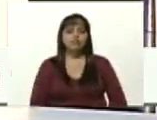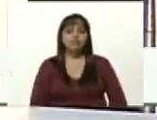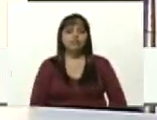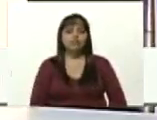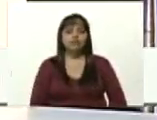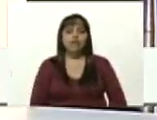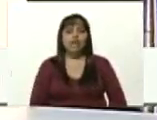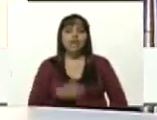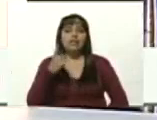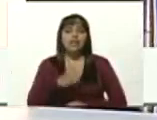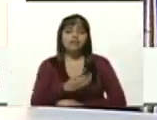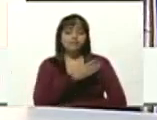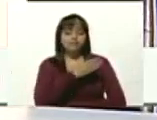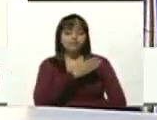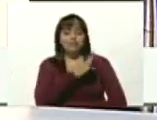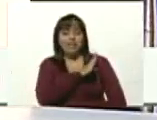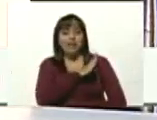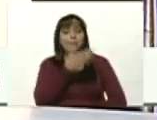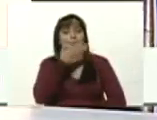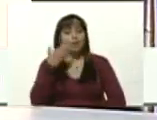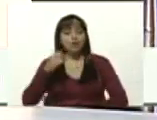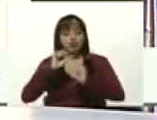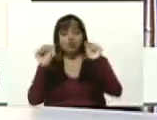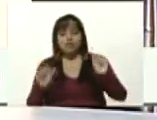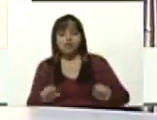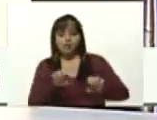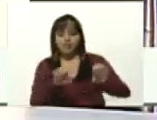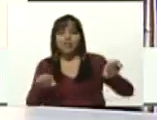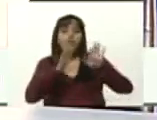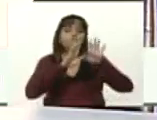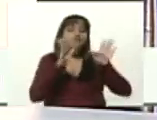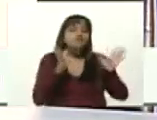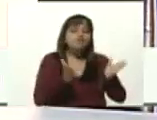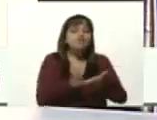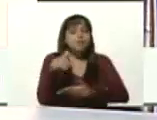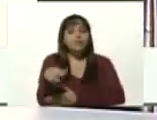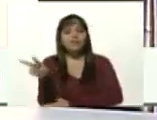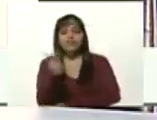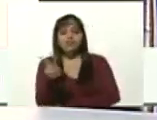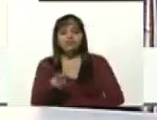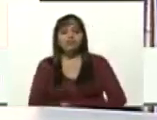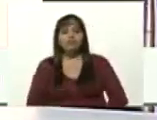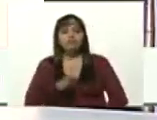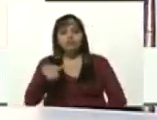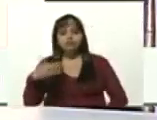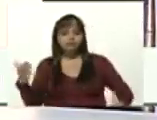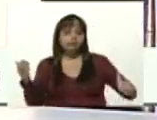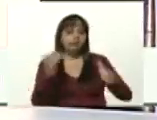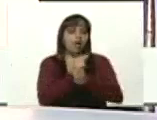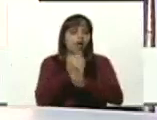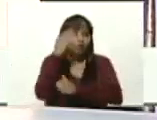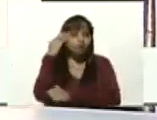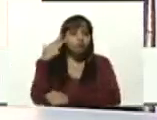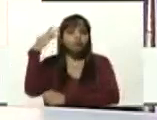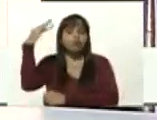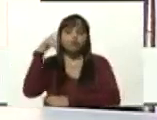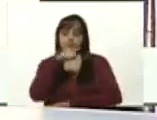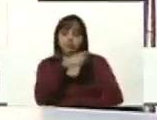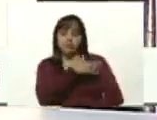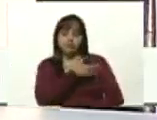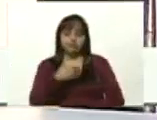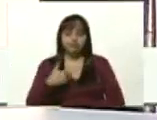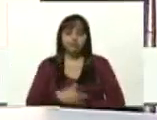el mejor sistema educativo del mundo y para alcanzar ese sueño que tiene usted